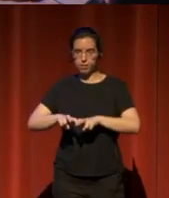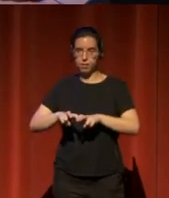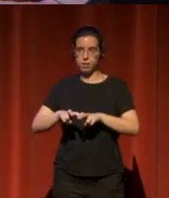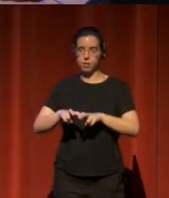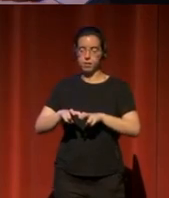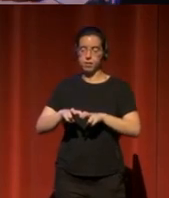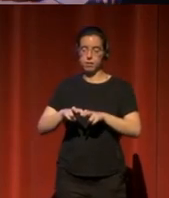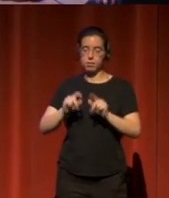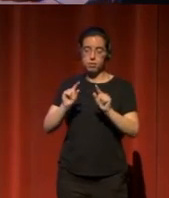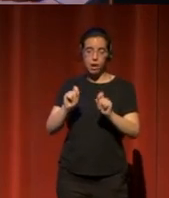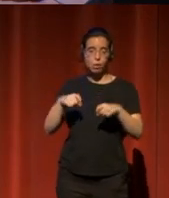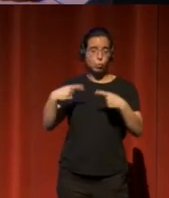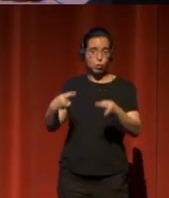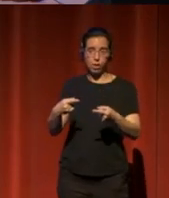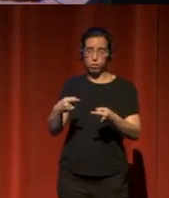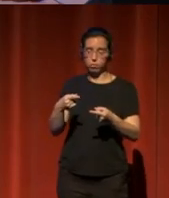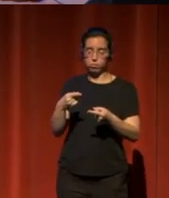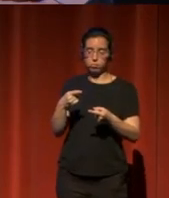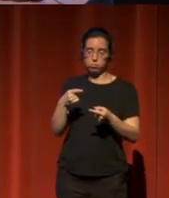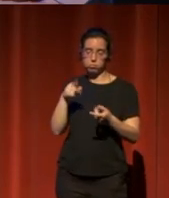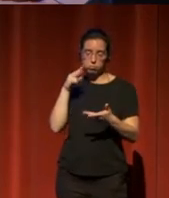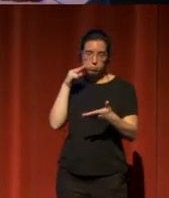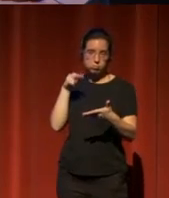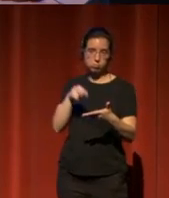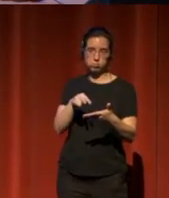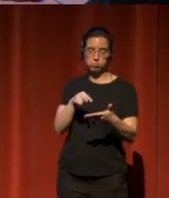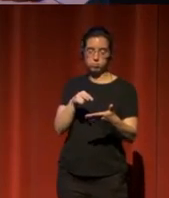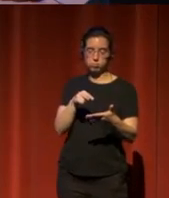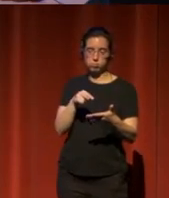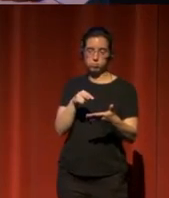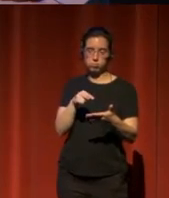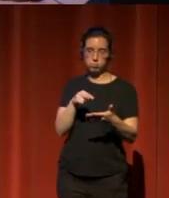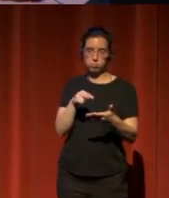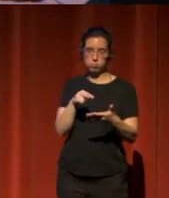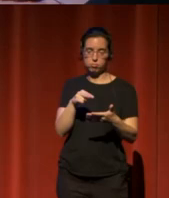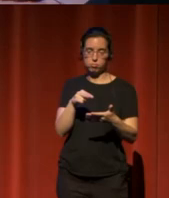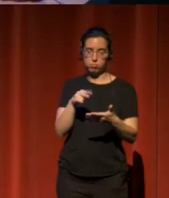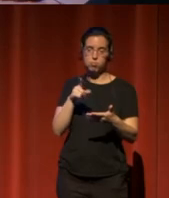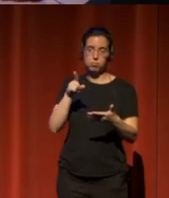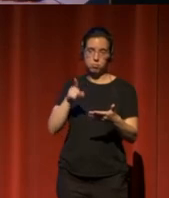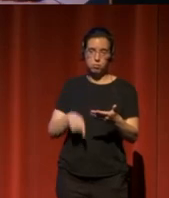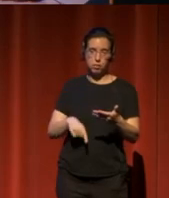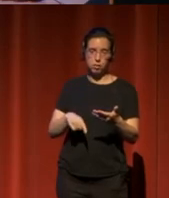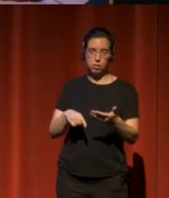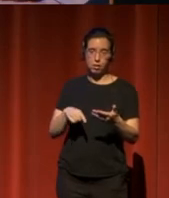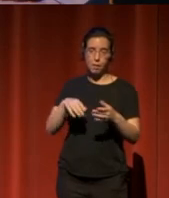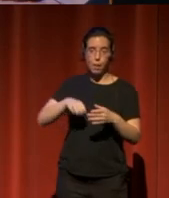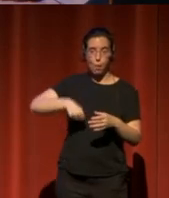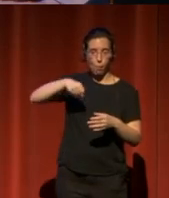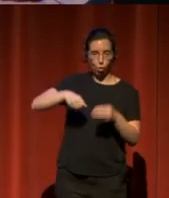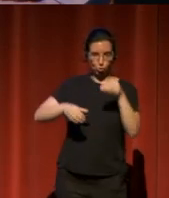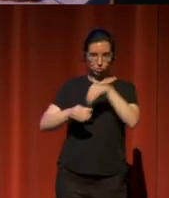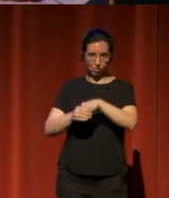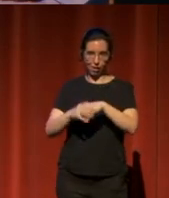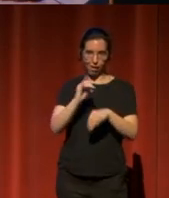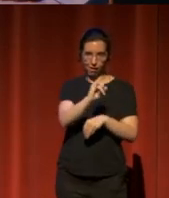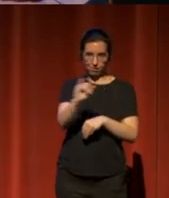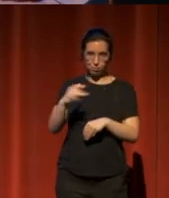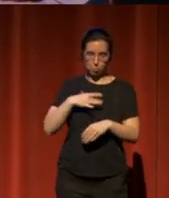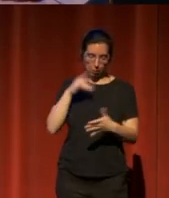Y bueno, el resultado lo veis también... También lo hemos dado en las bolsas. Así